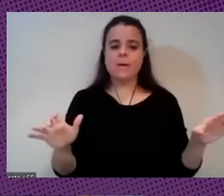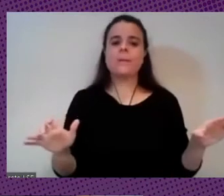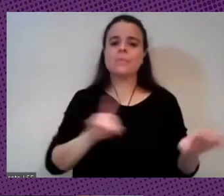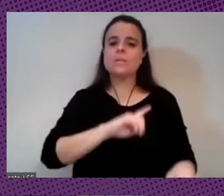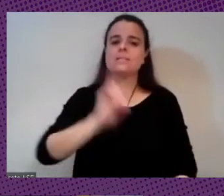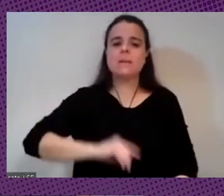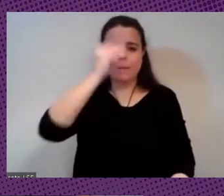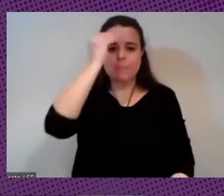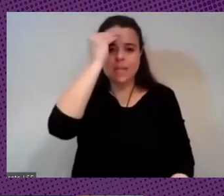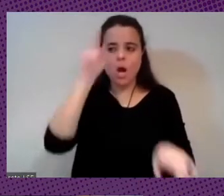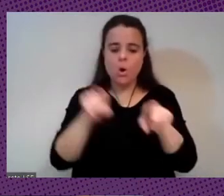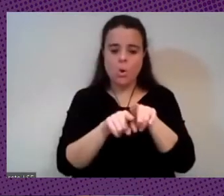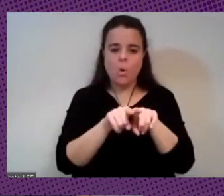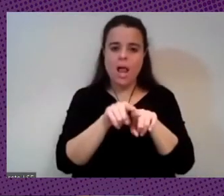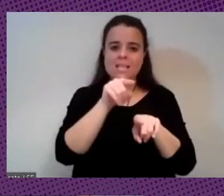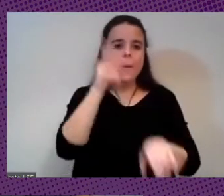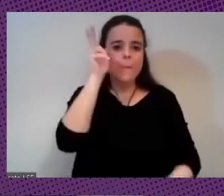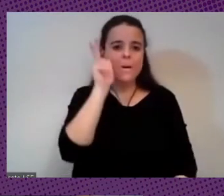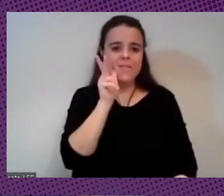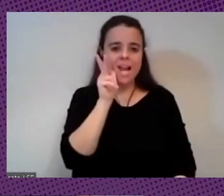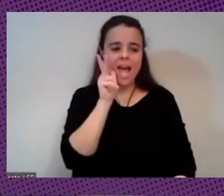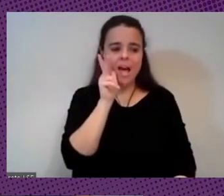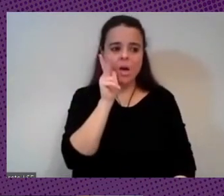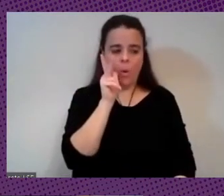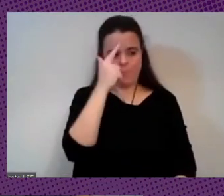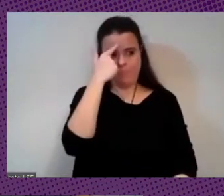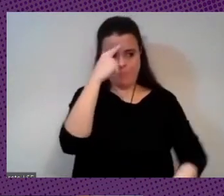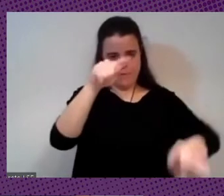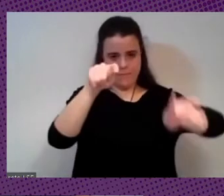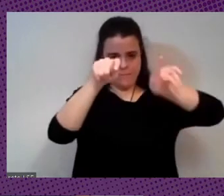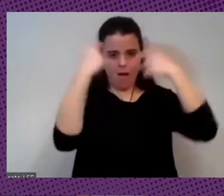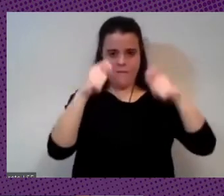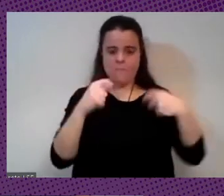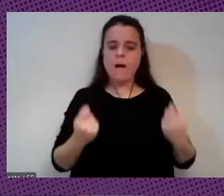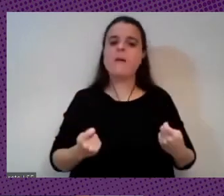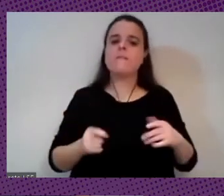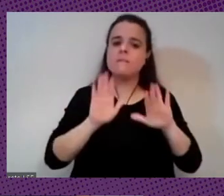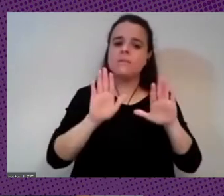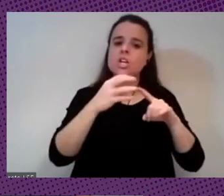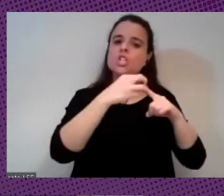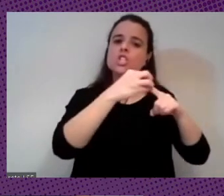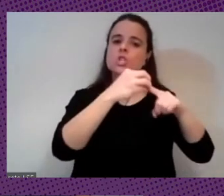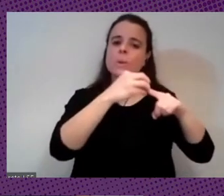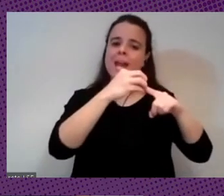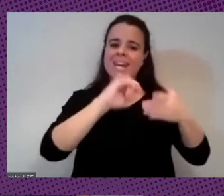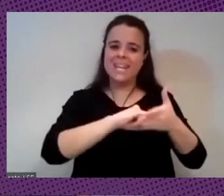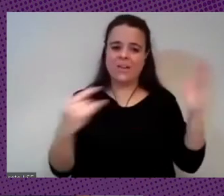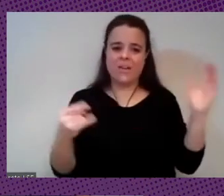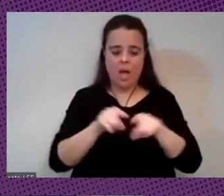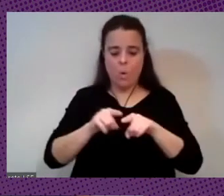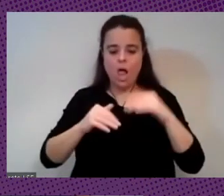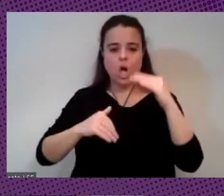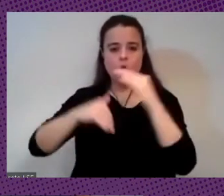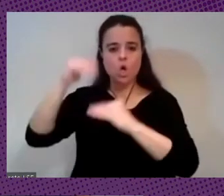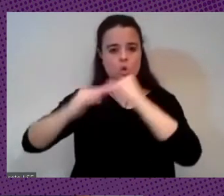deconstruir ese privilegio y que efectivamente la soberanía tecnológica sea una construcción colectiva y sea